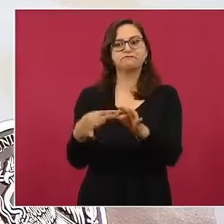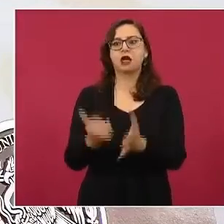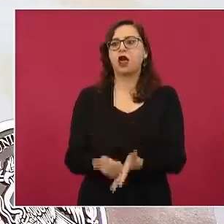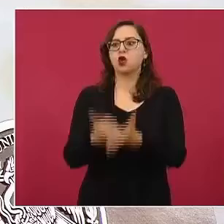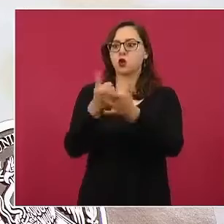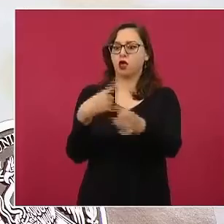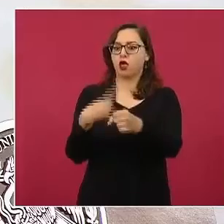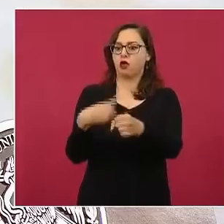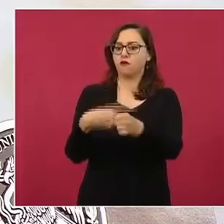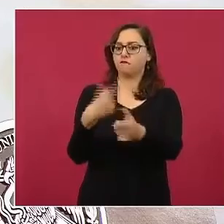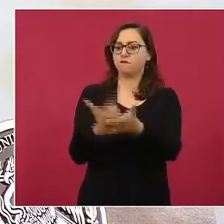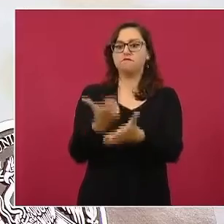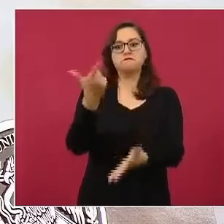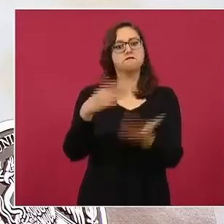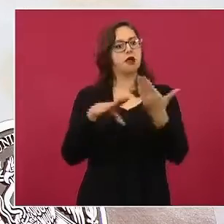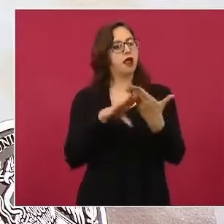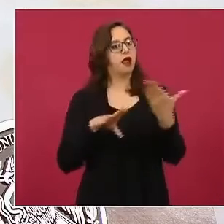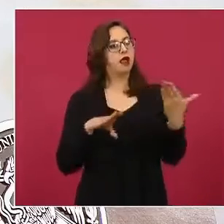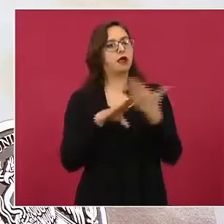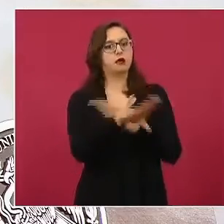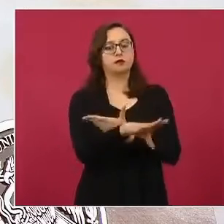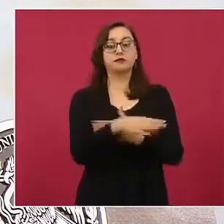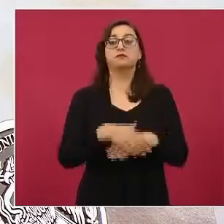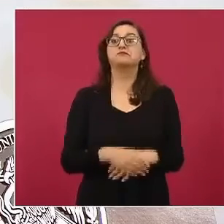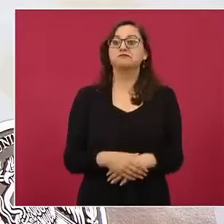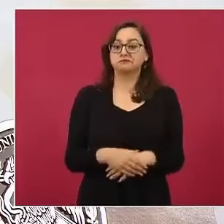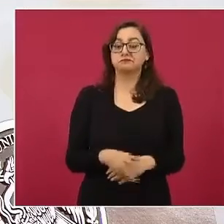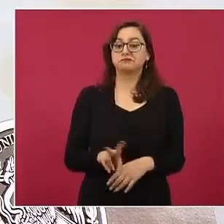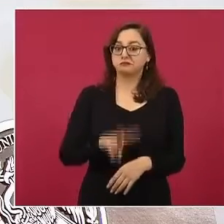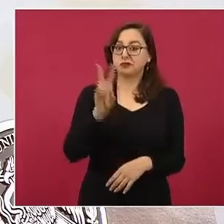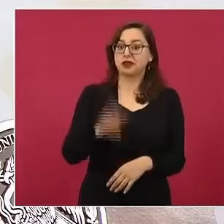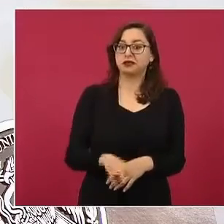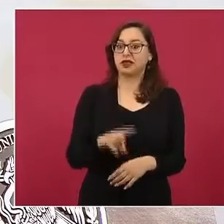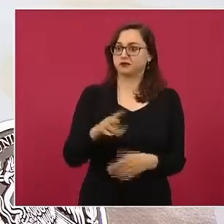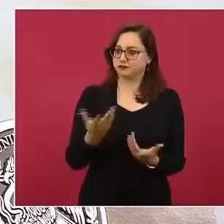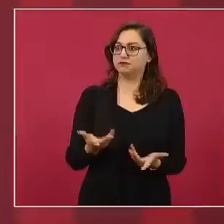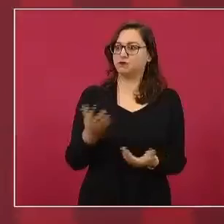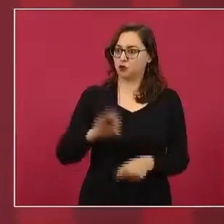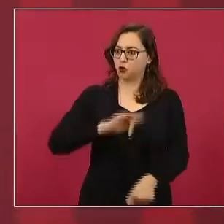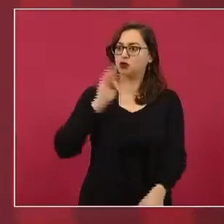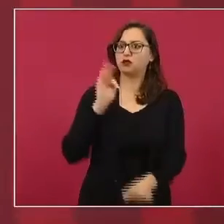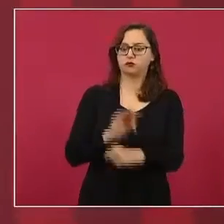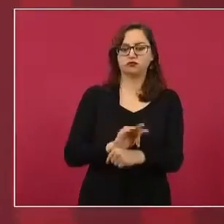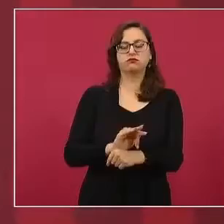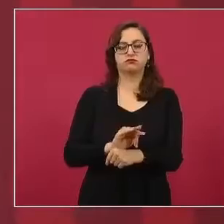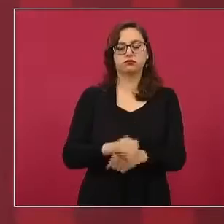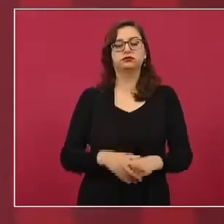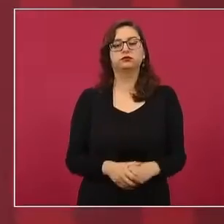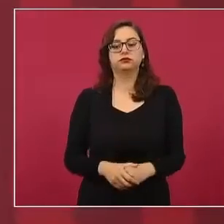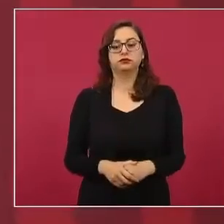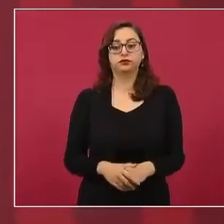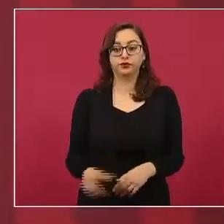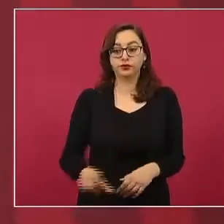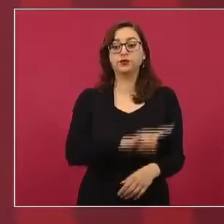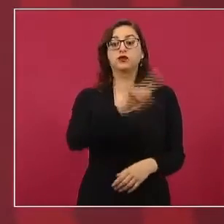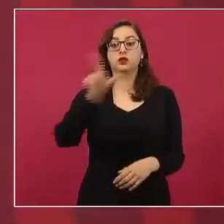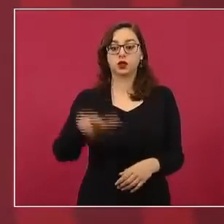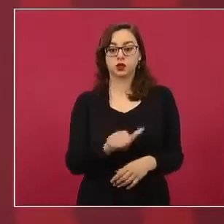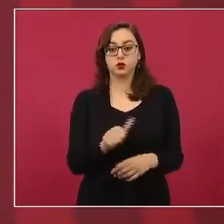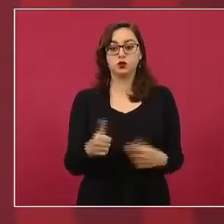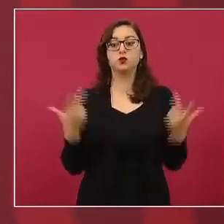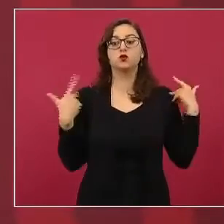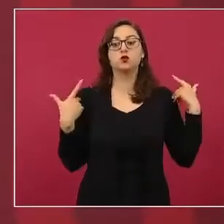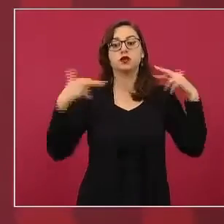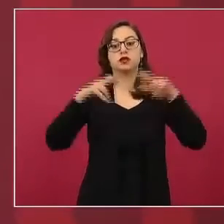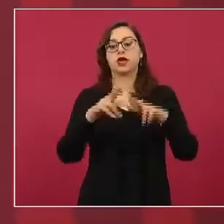graves de COVID y que se logra, repito, un alto grado de protección. La maestra Delfina Gómez nos